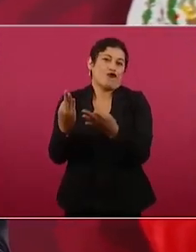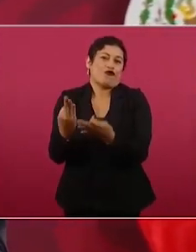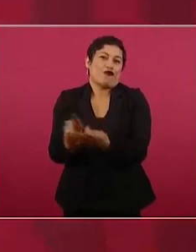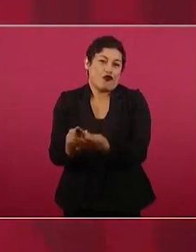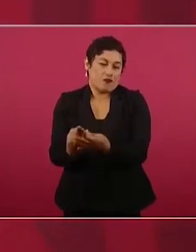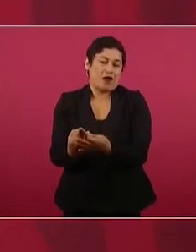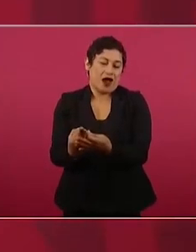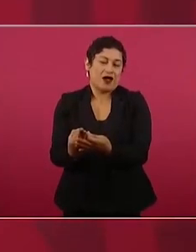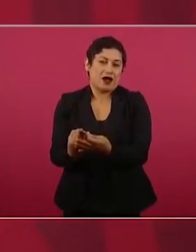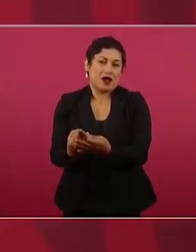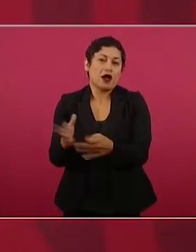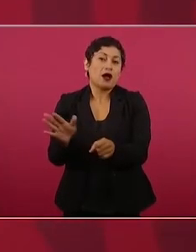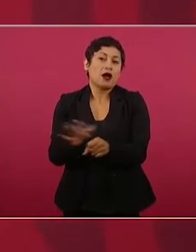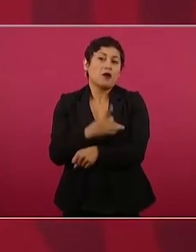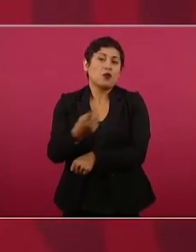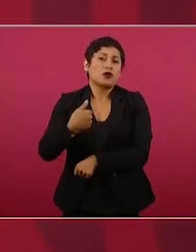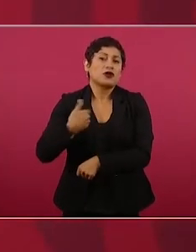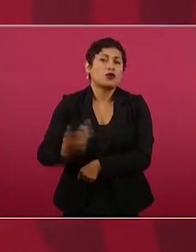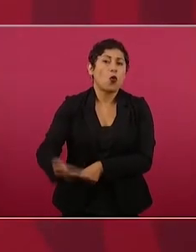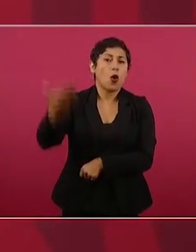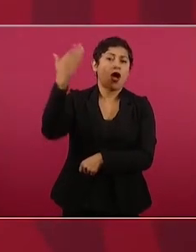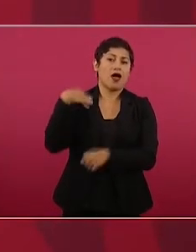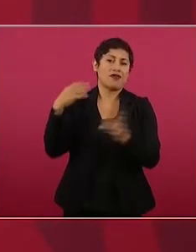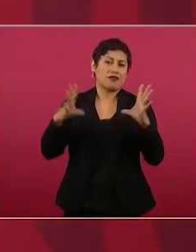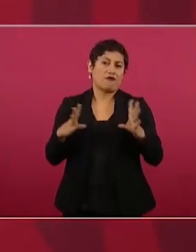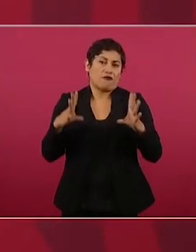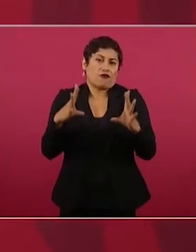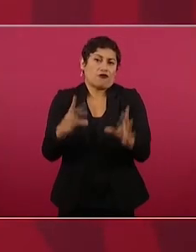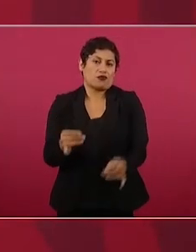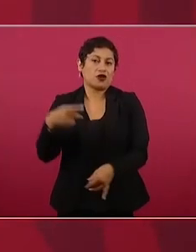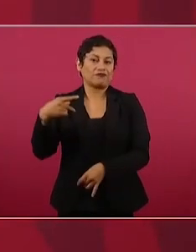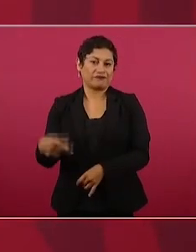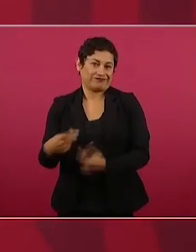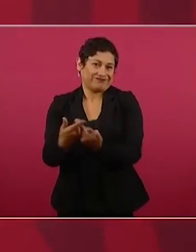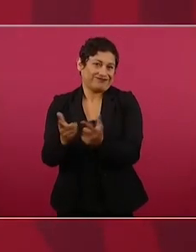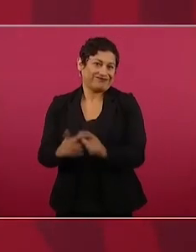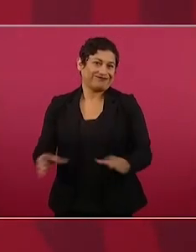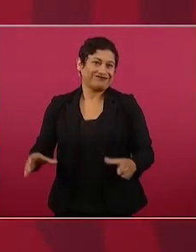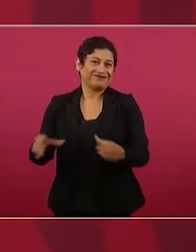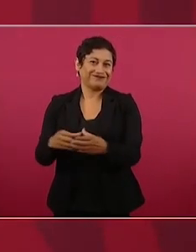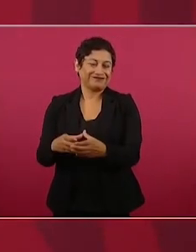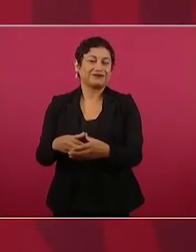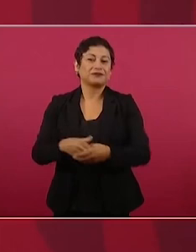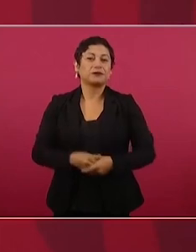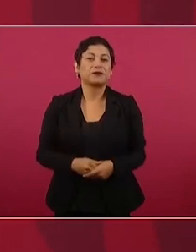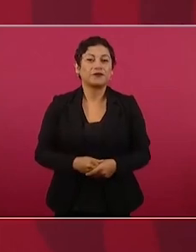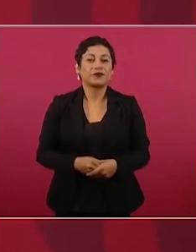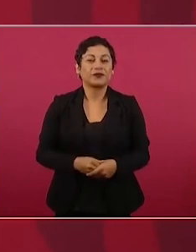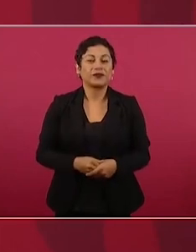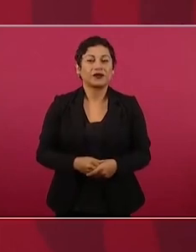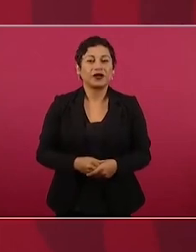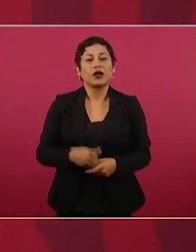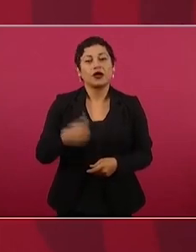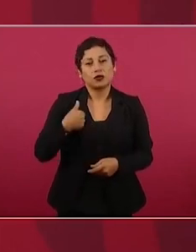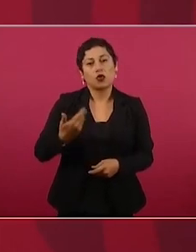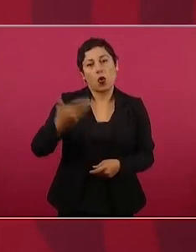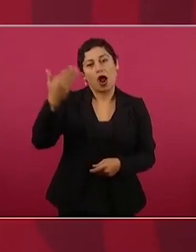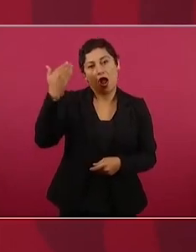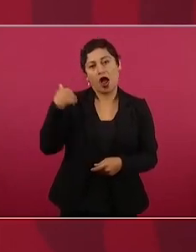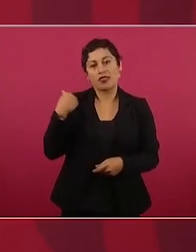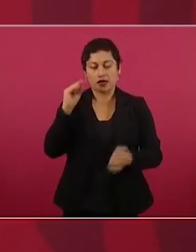de ese partido y me tocó participar en la elaboración